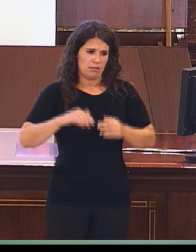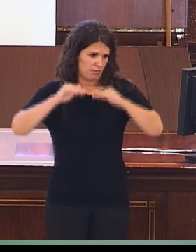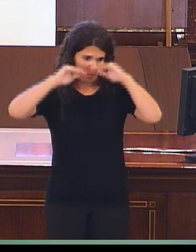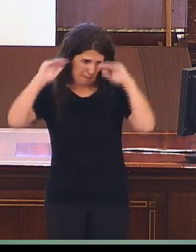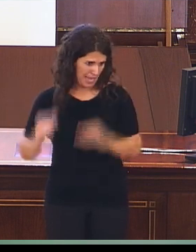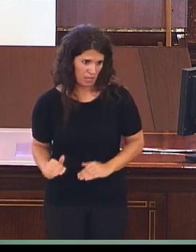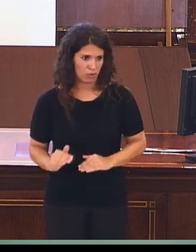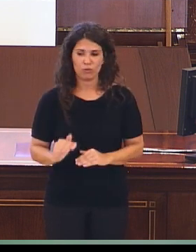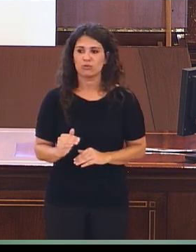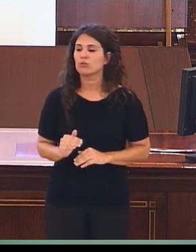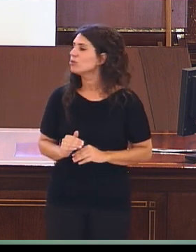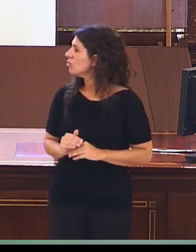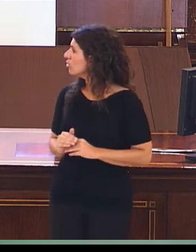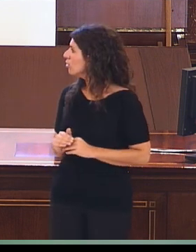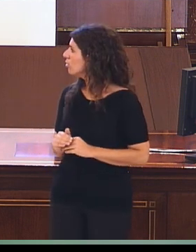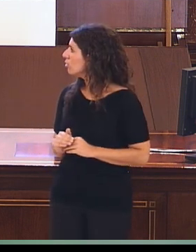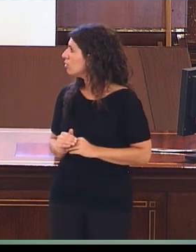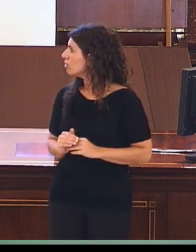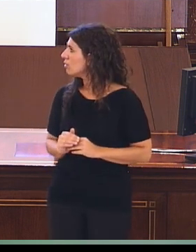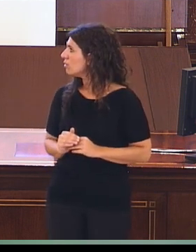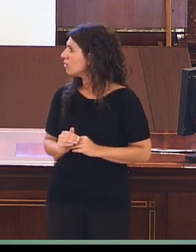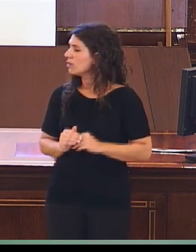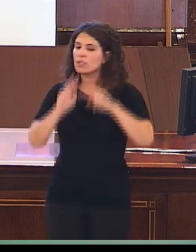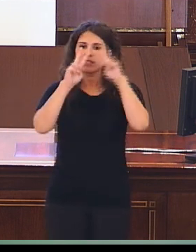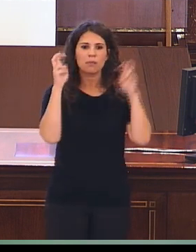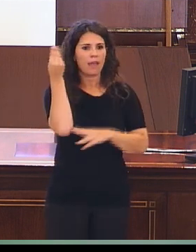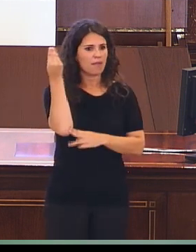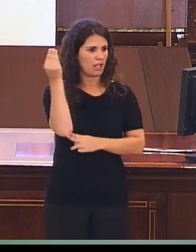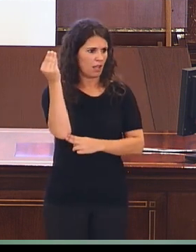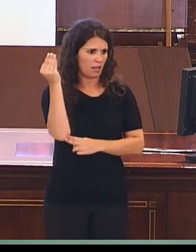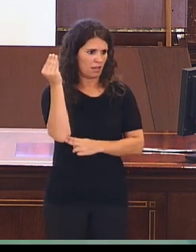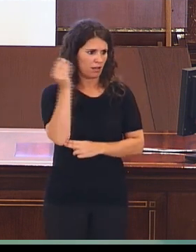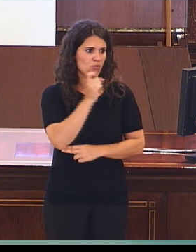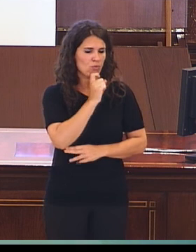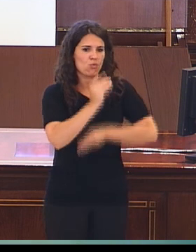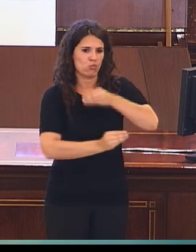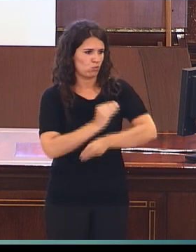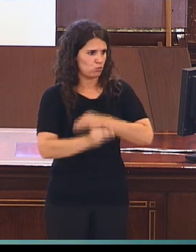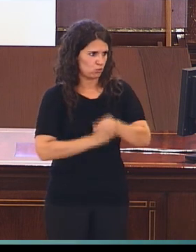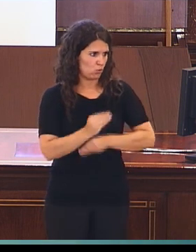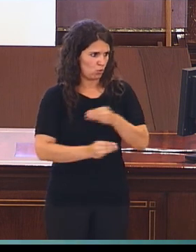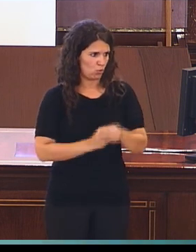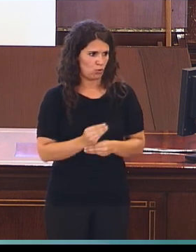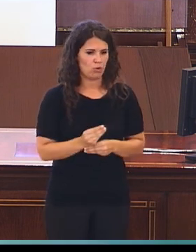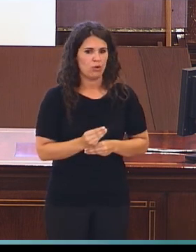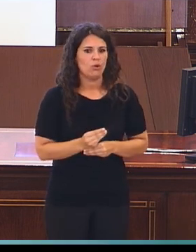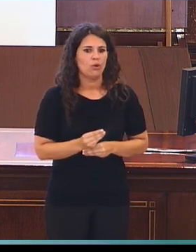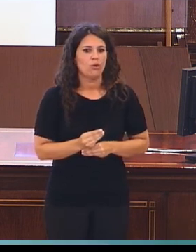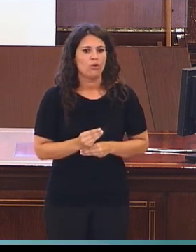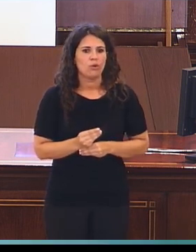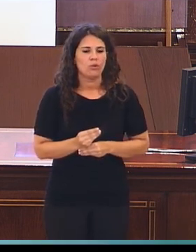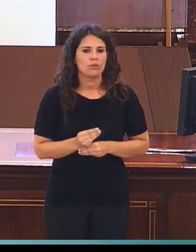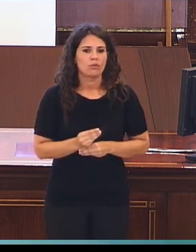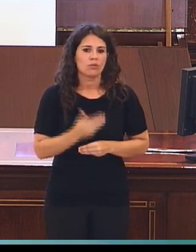ha suscitado el tema del uso de avatares. ¿Cómo usar esos avatares en